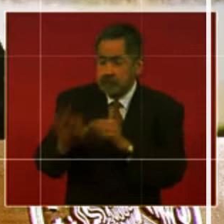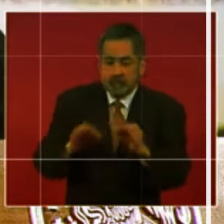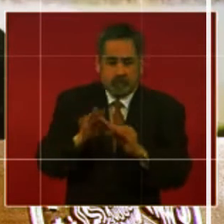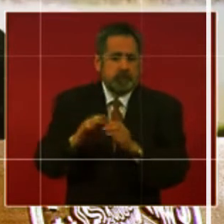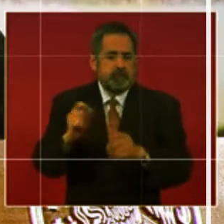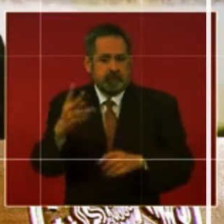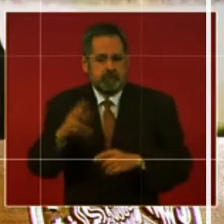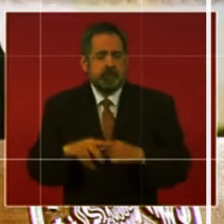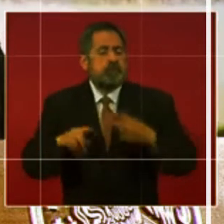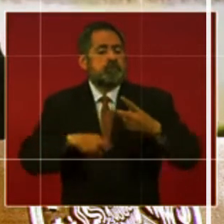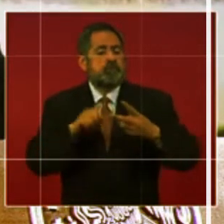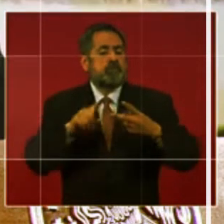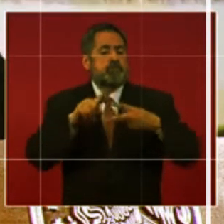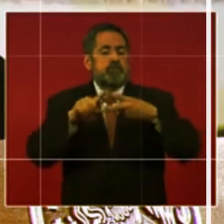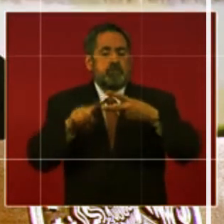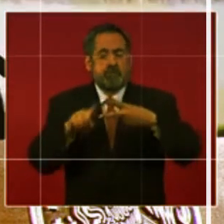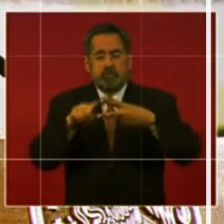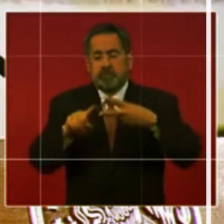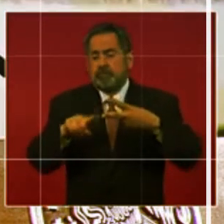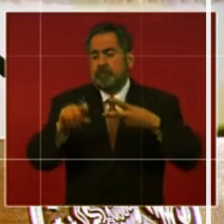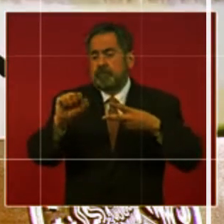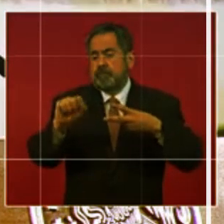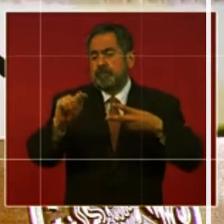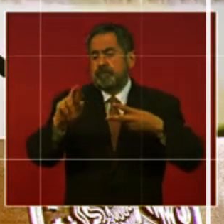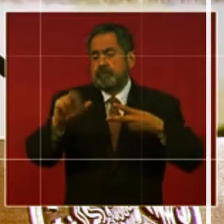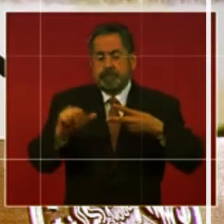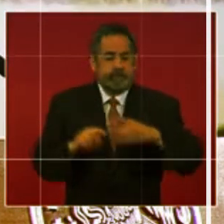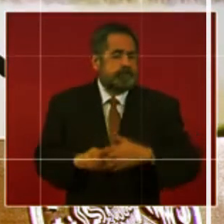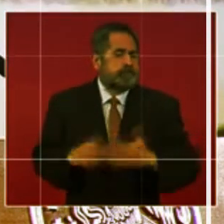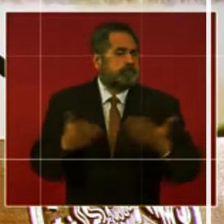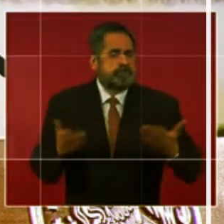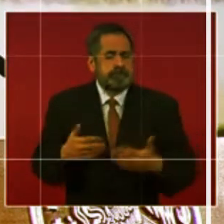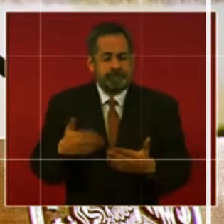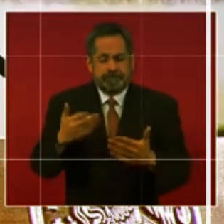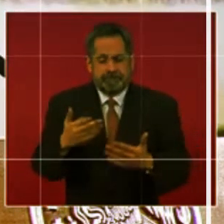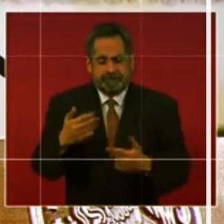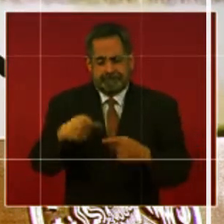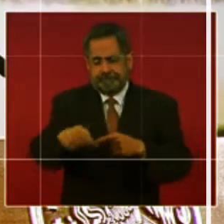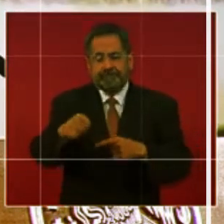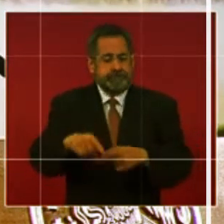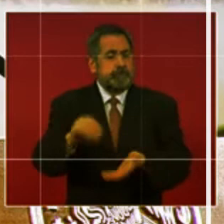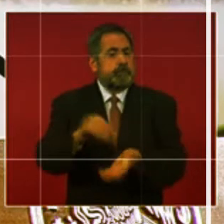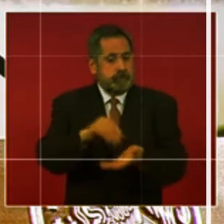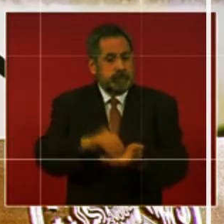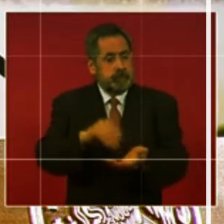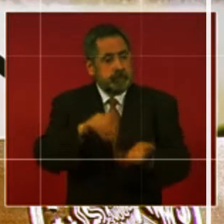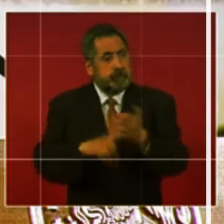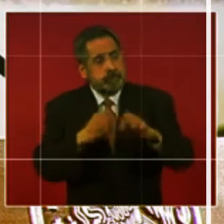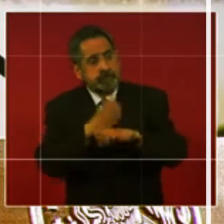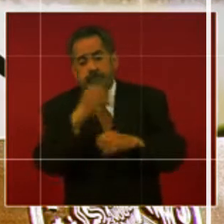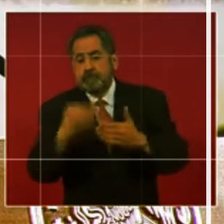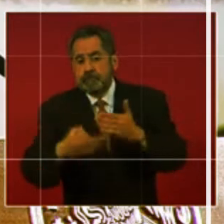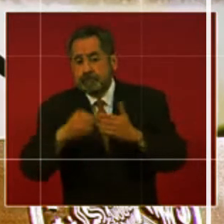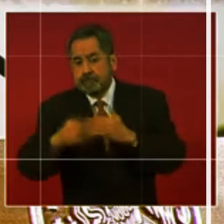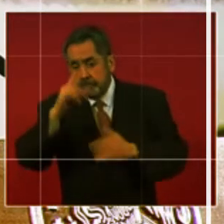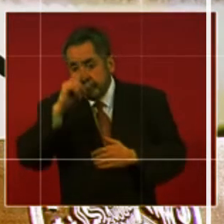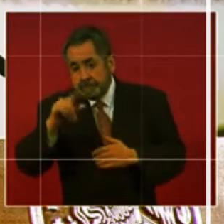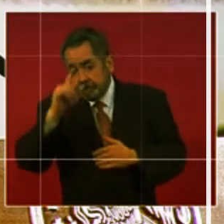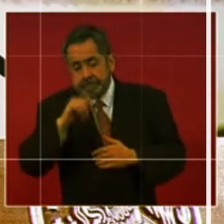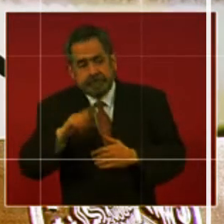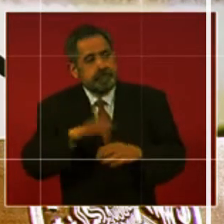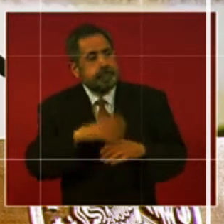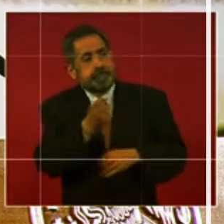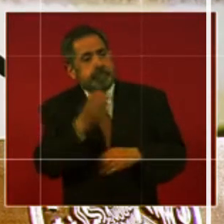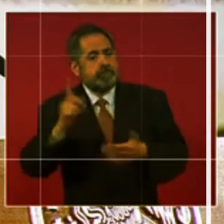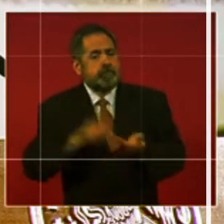dos también ya con AstraZeneca, y los estados que están con jornadas todavía activas para precisamente rezagados,